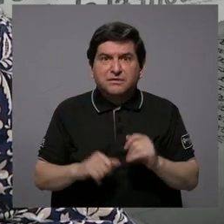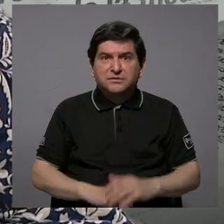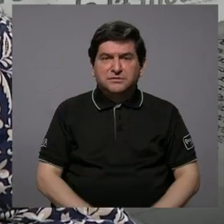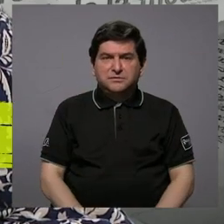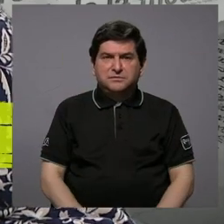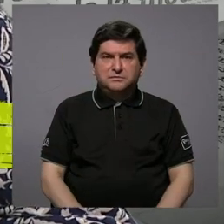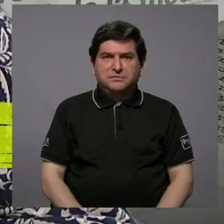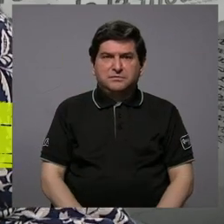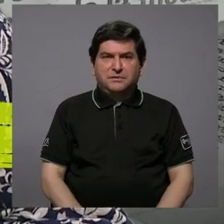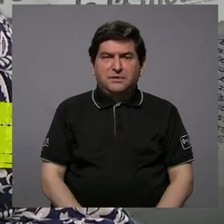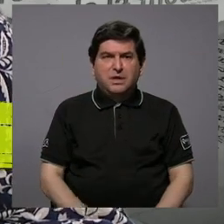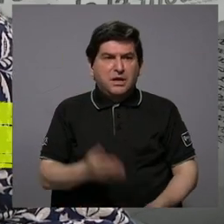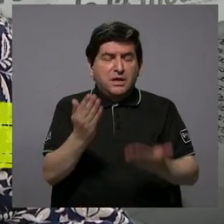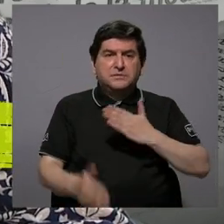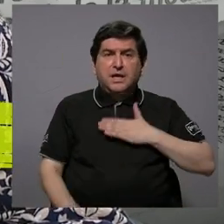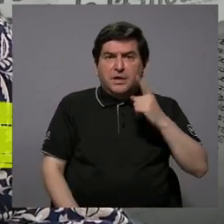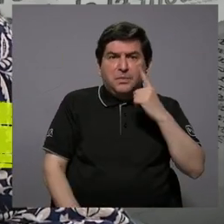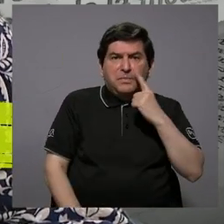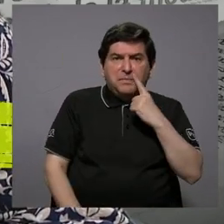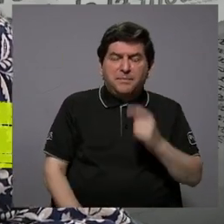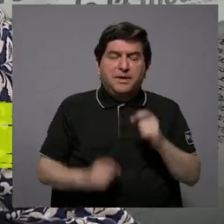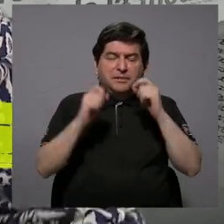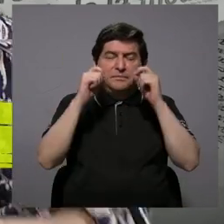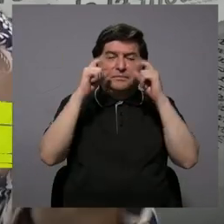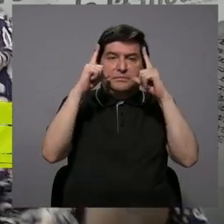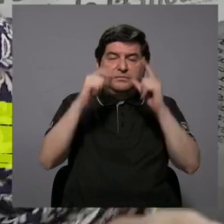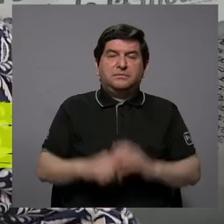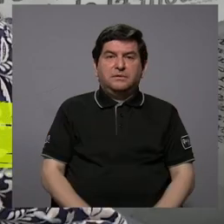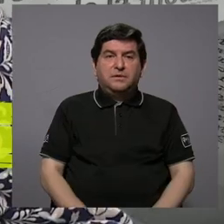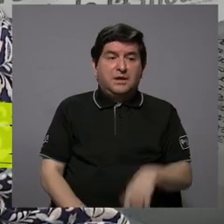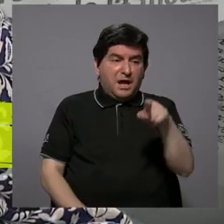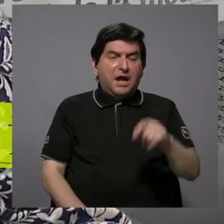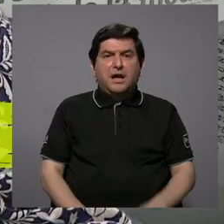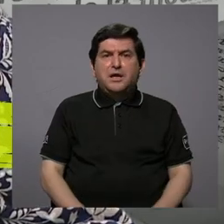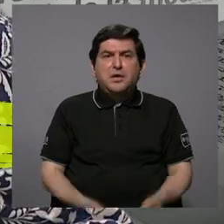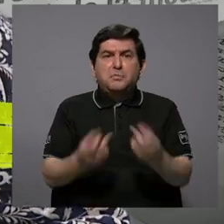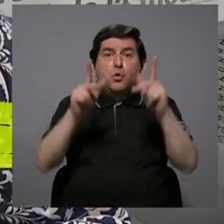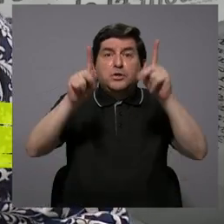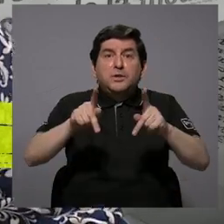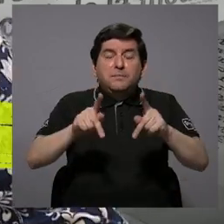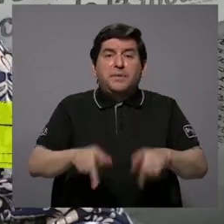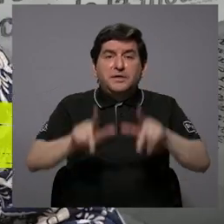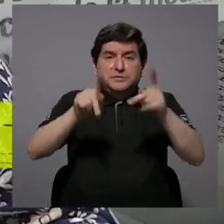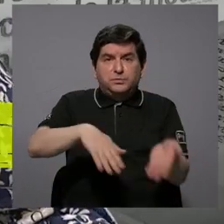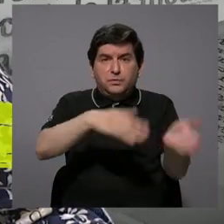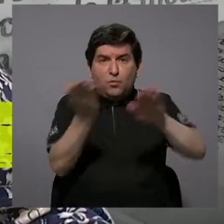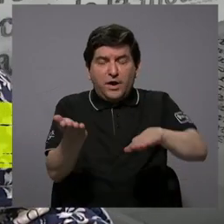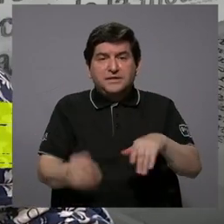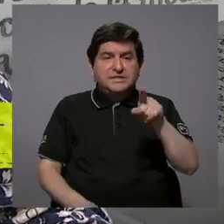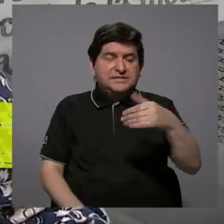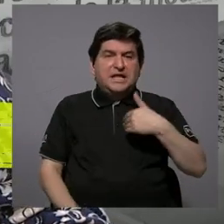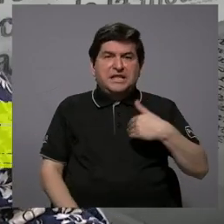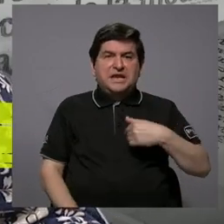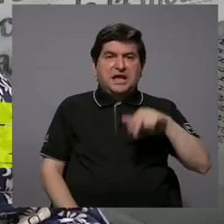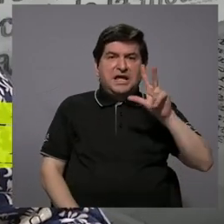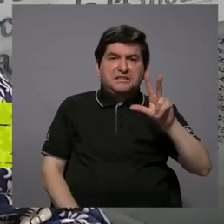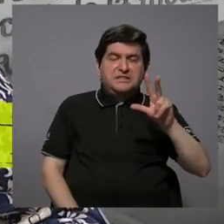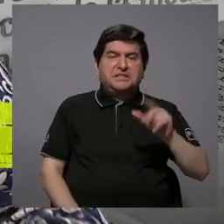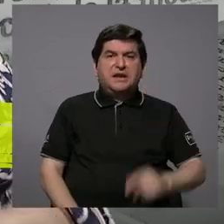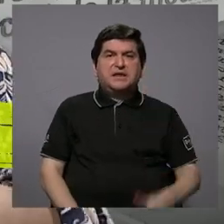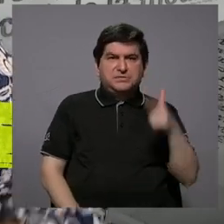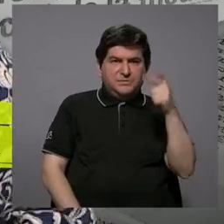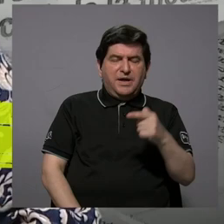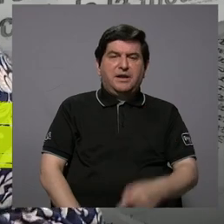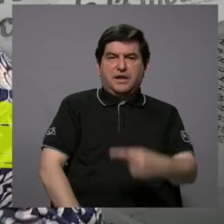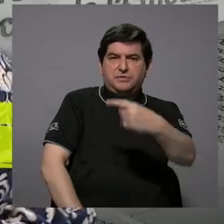que de repente mi papá se despertó en una pila de muertos, pero él tenía tres balas o cuatro, una en el